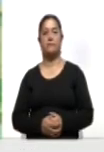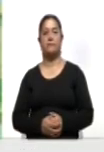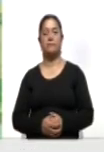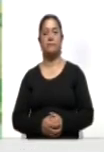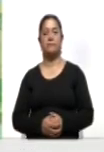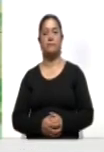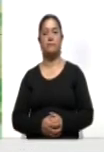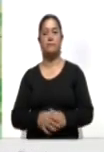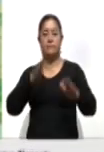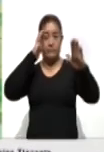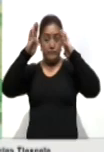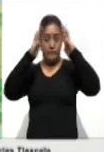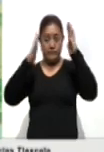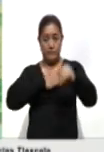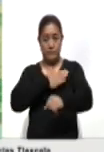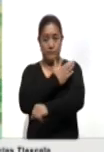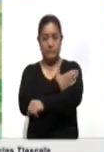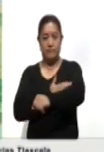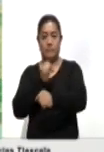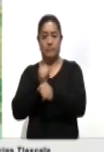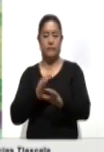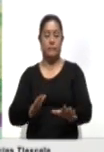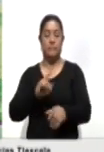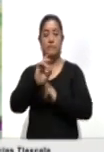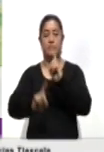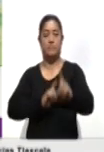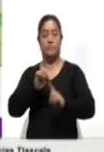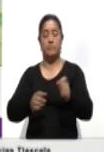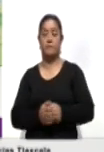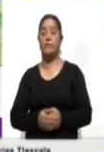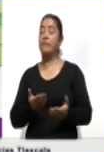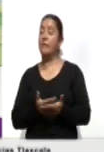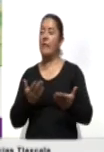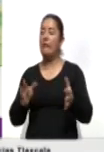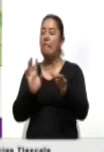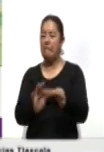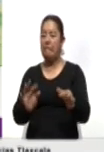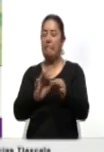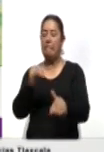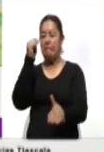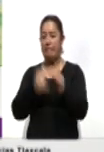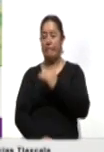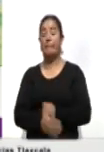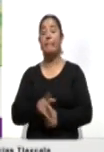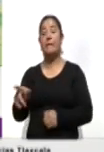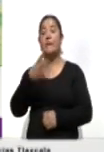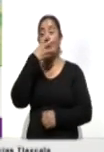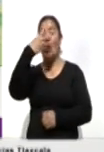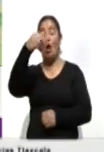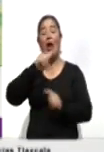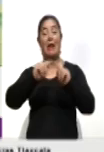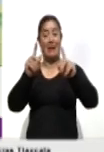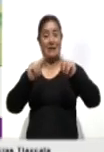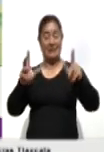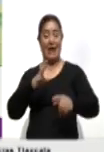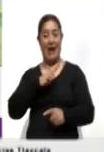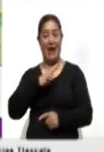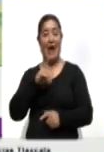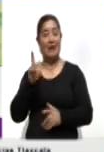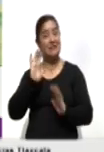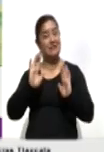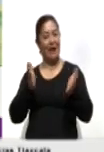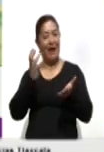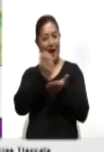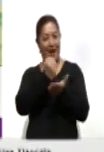Hola, tal? Muy buena tarde, esta es la información deportiva. ¿Qué le parece si vamos a los detalles? Porque los Coyotes de Tlaxcala se metieron a la fase